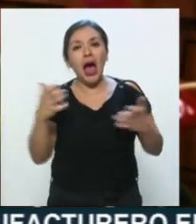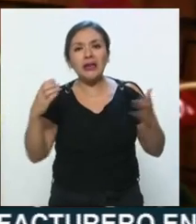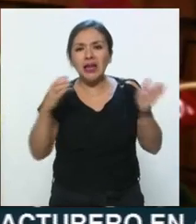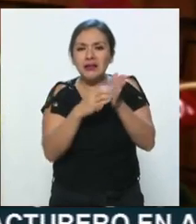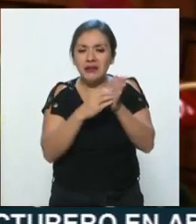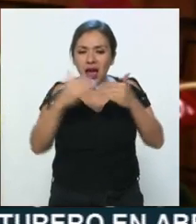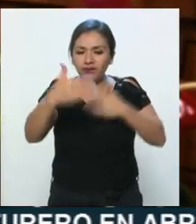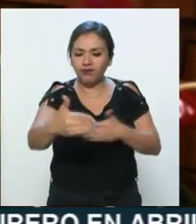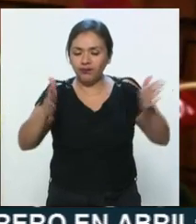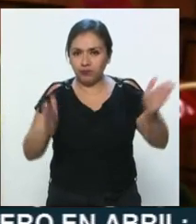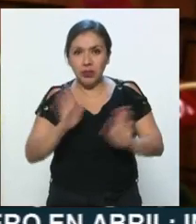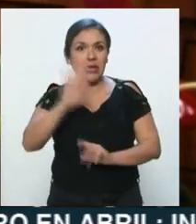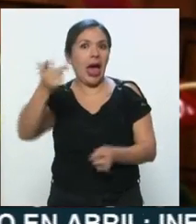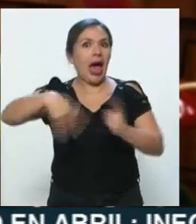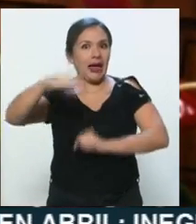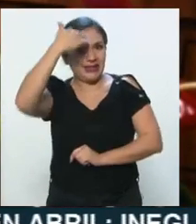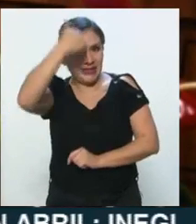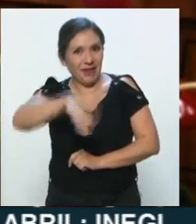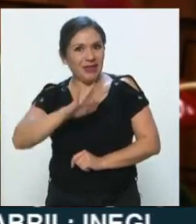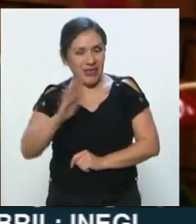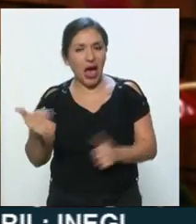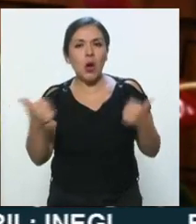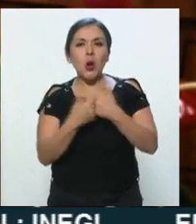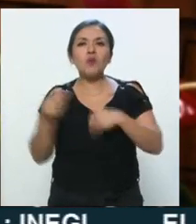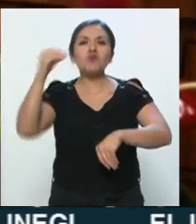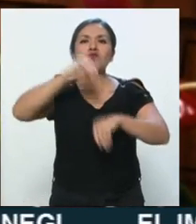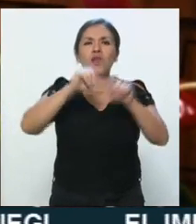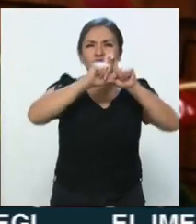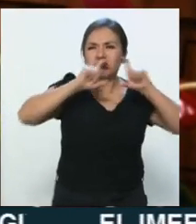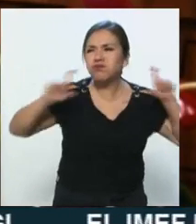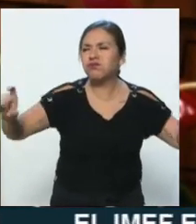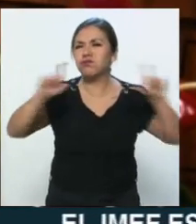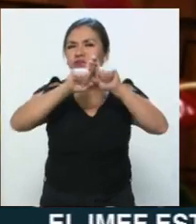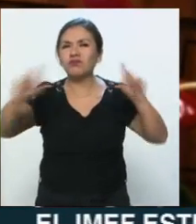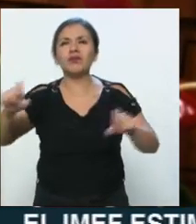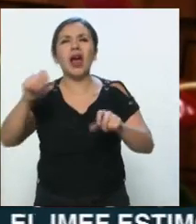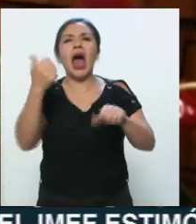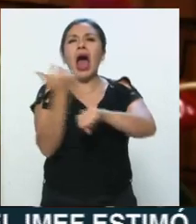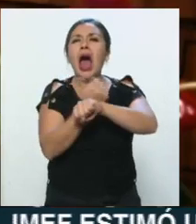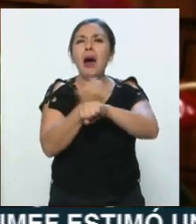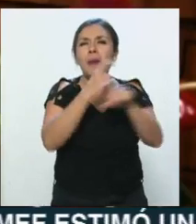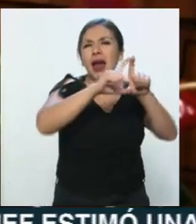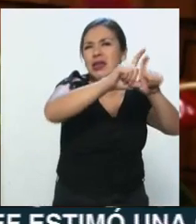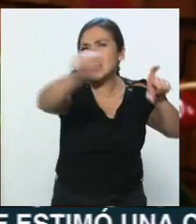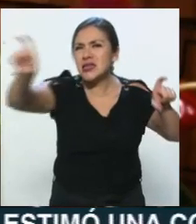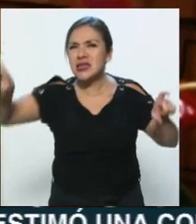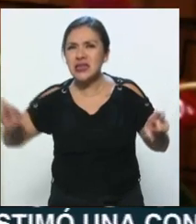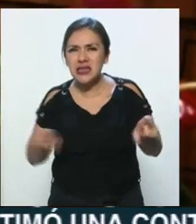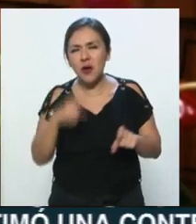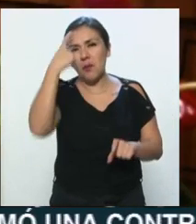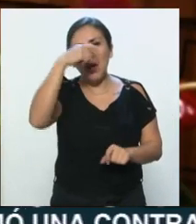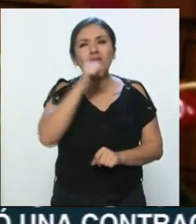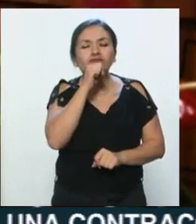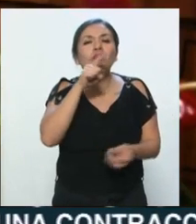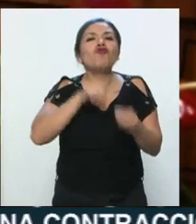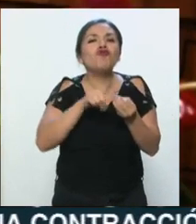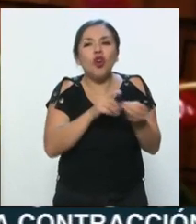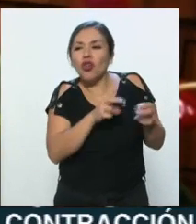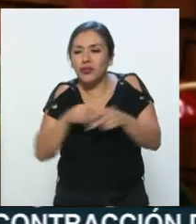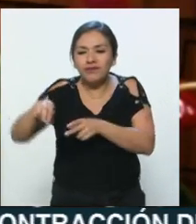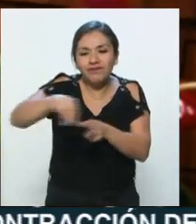aprendieron porque llegamos, se ponen listones amarillos por donde deben de pasar, todo este